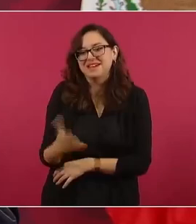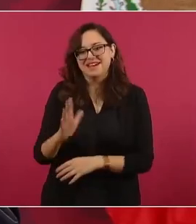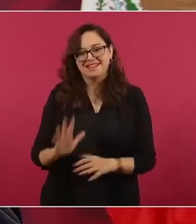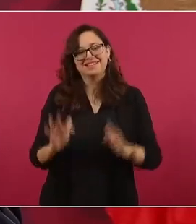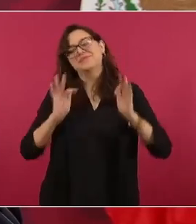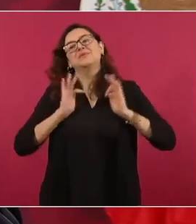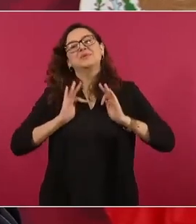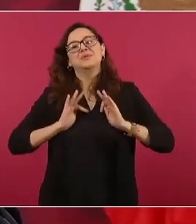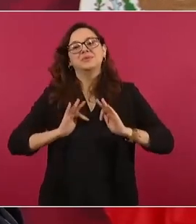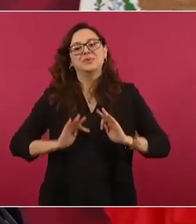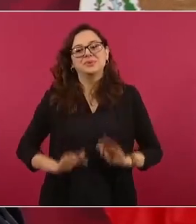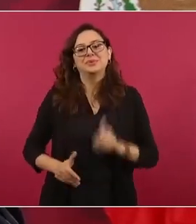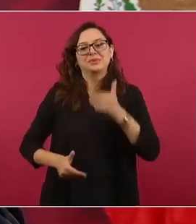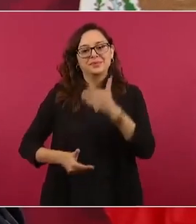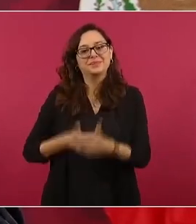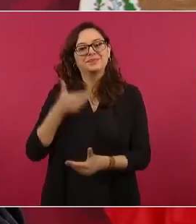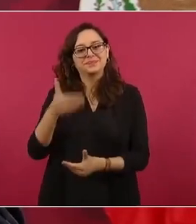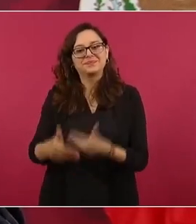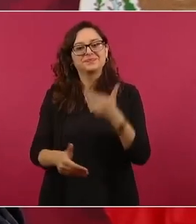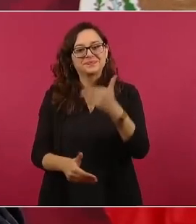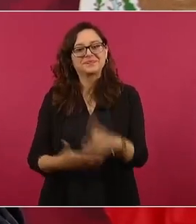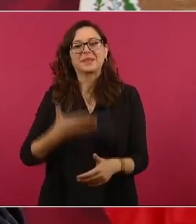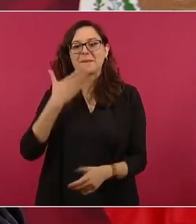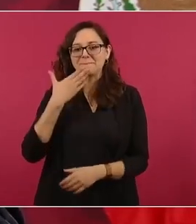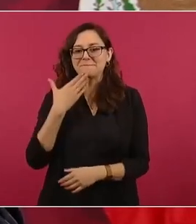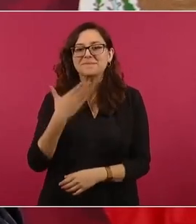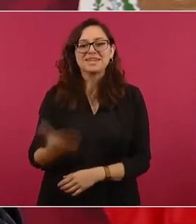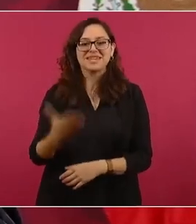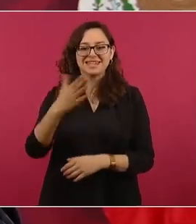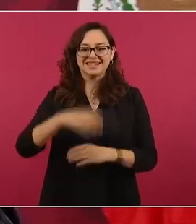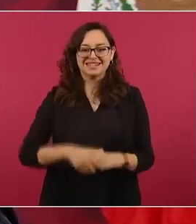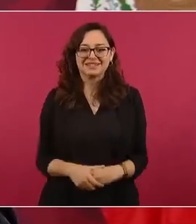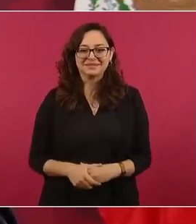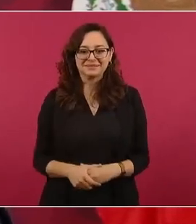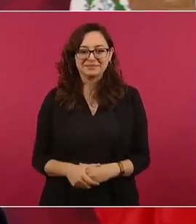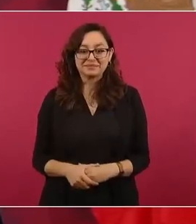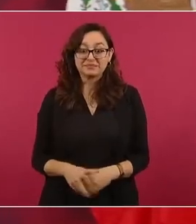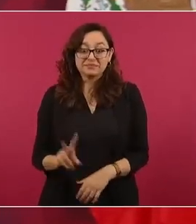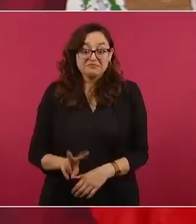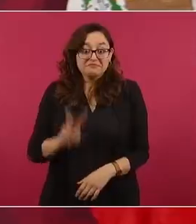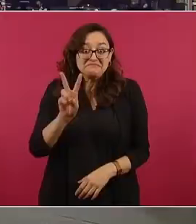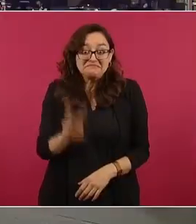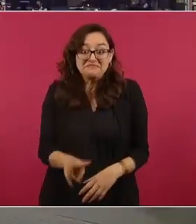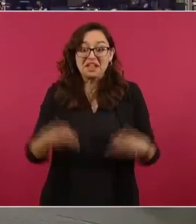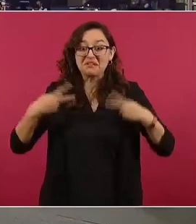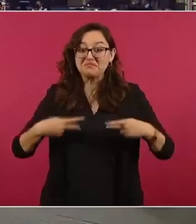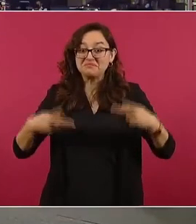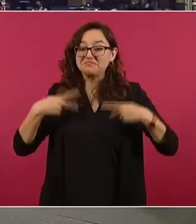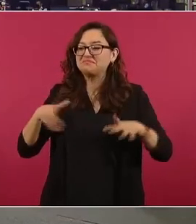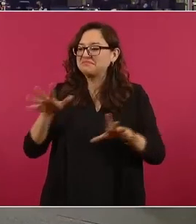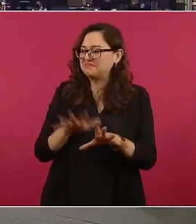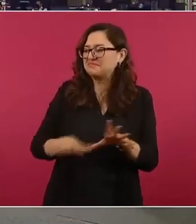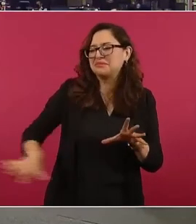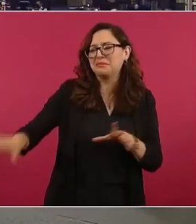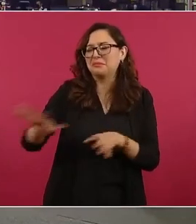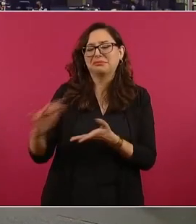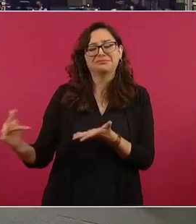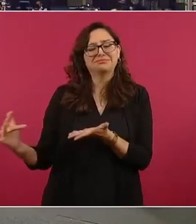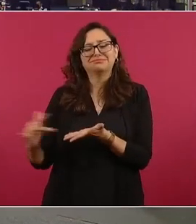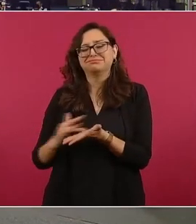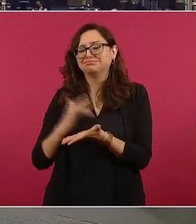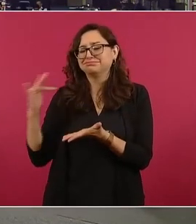la gente está muy apoyadora,